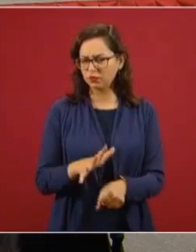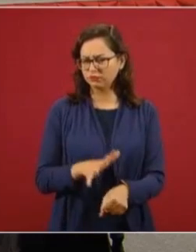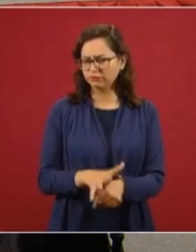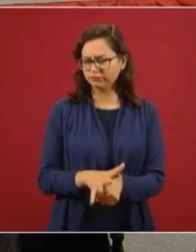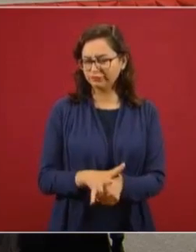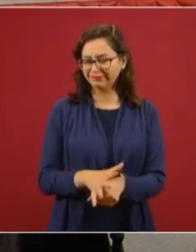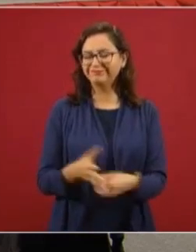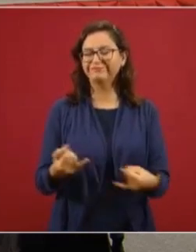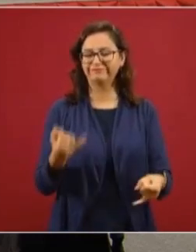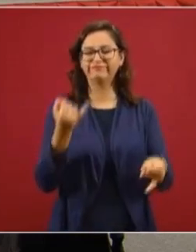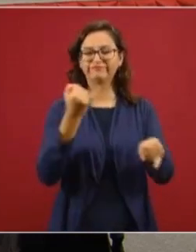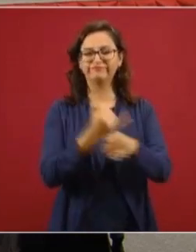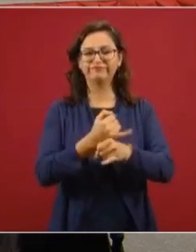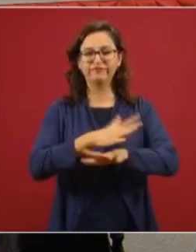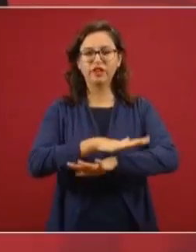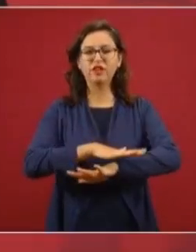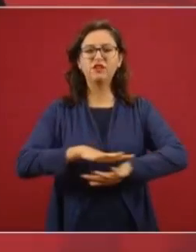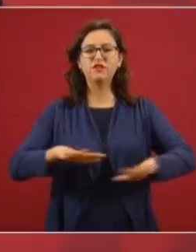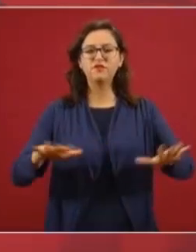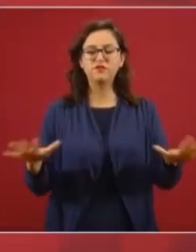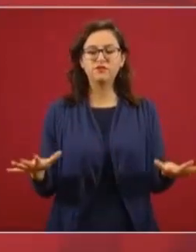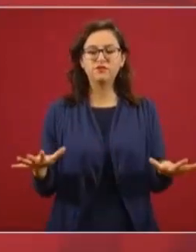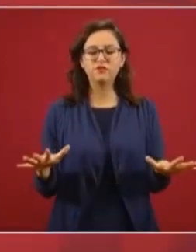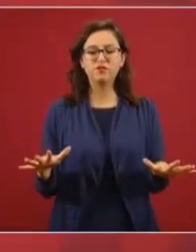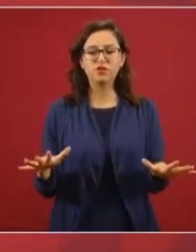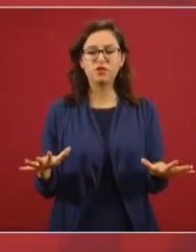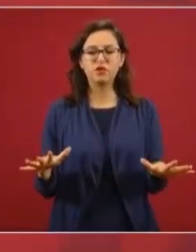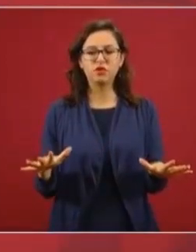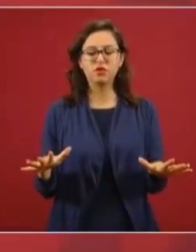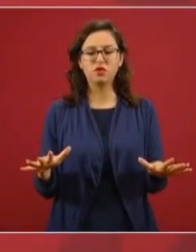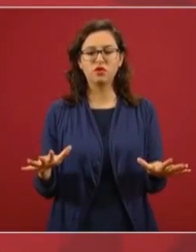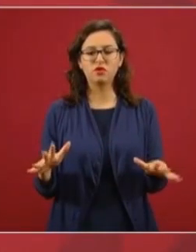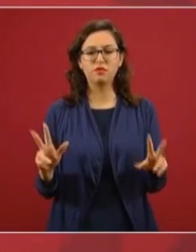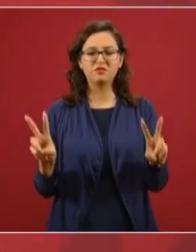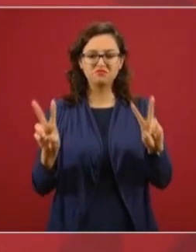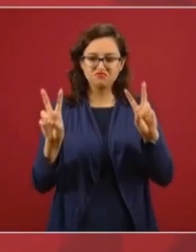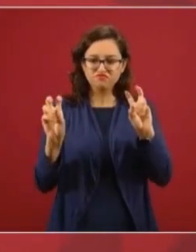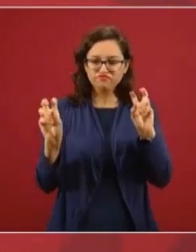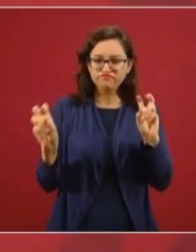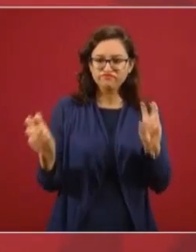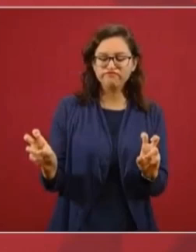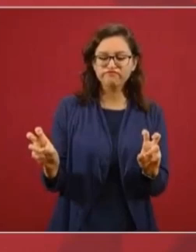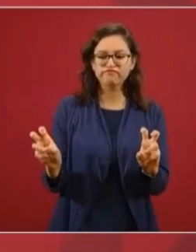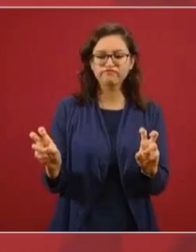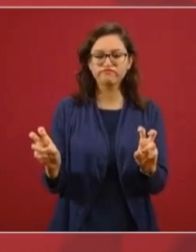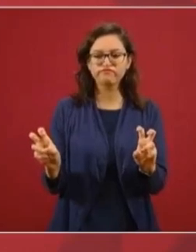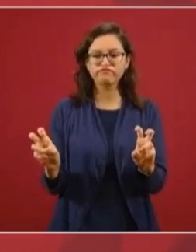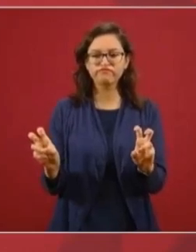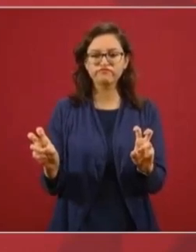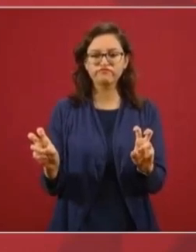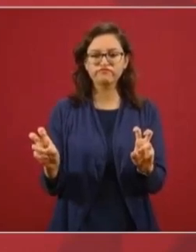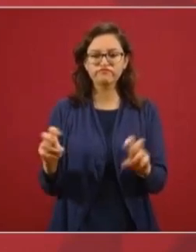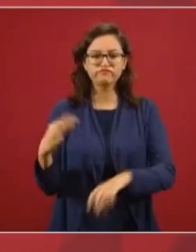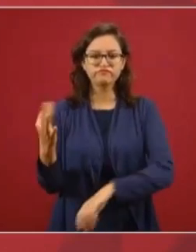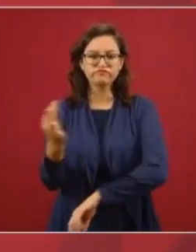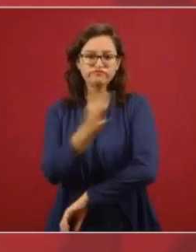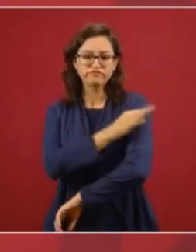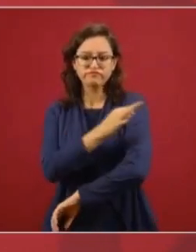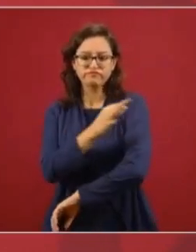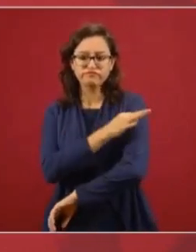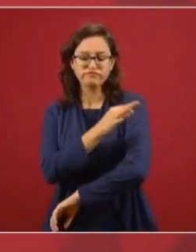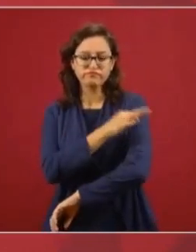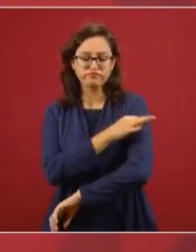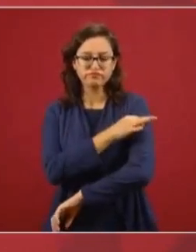sobre la nueva vacuna,